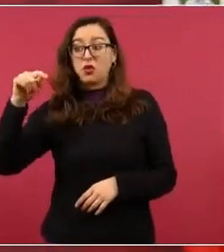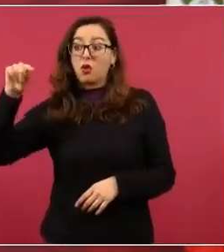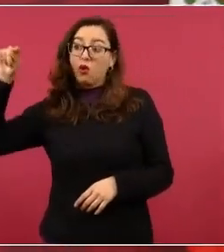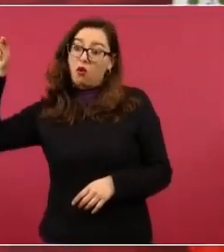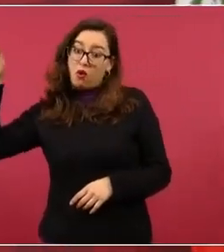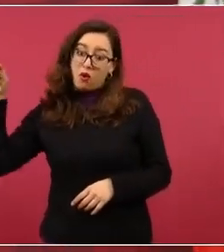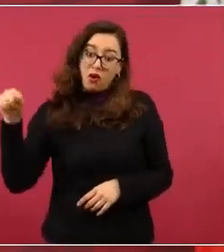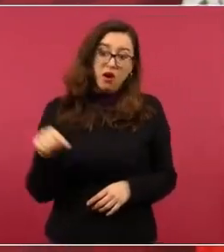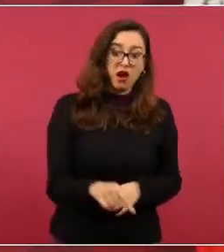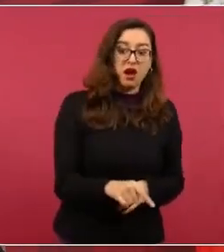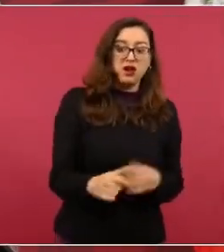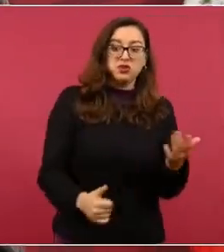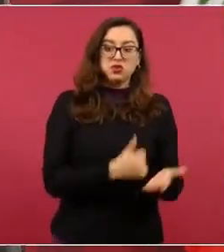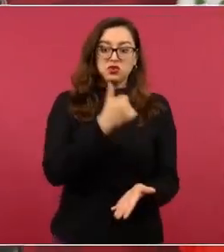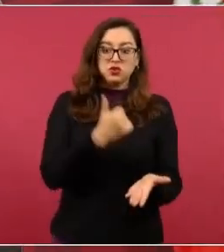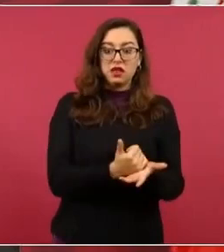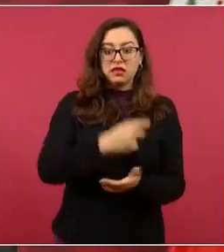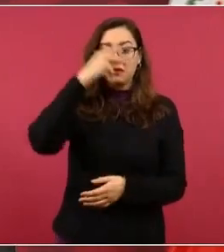es muy fuerte,